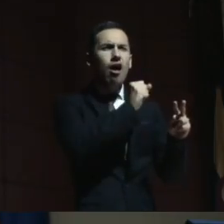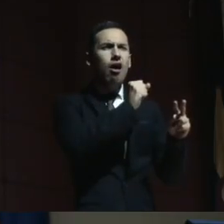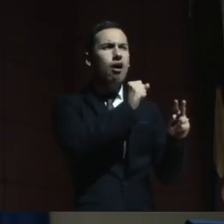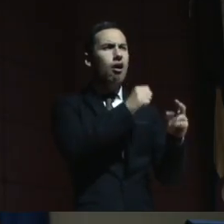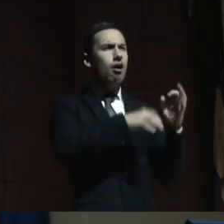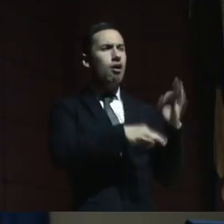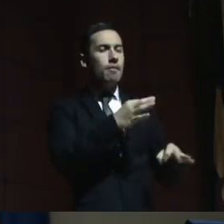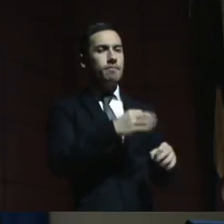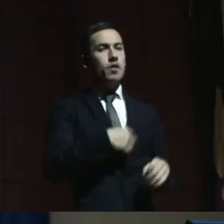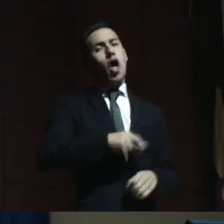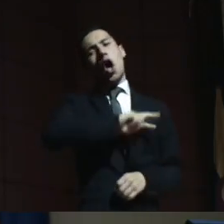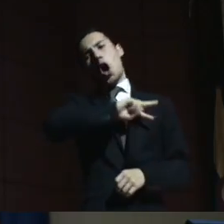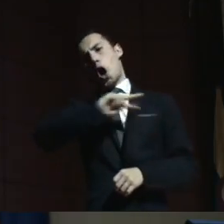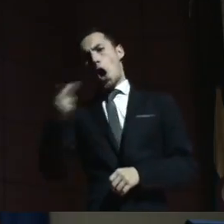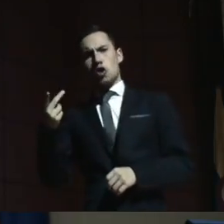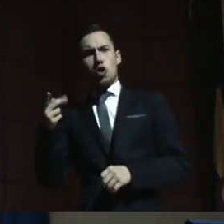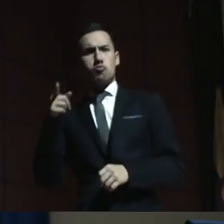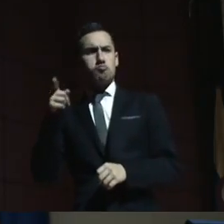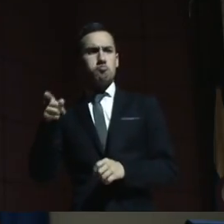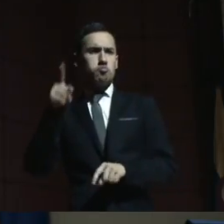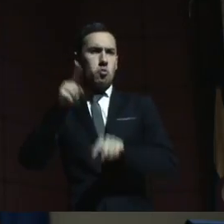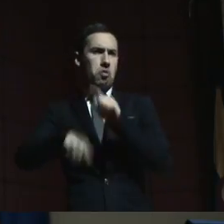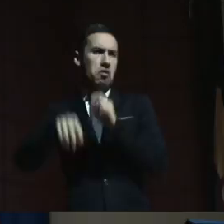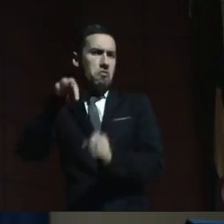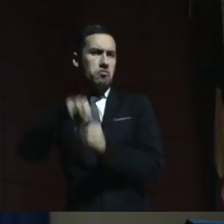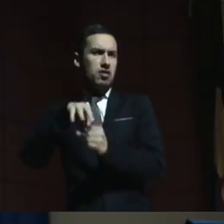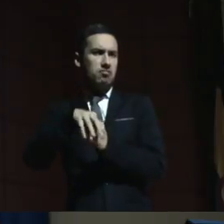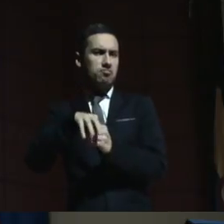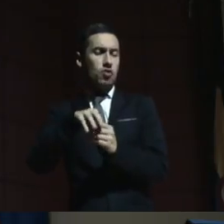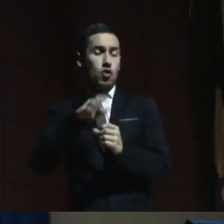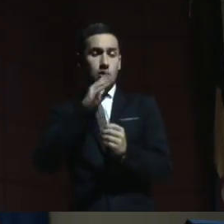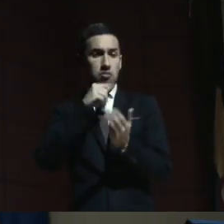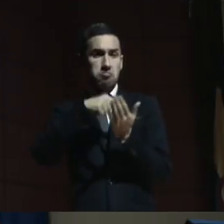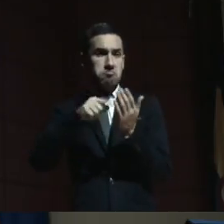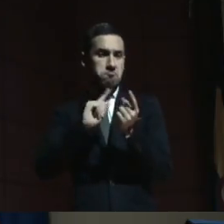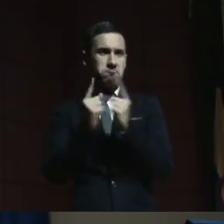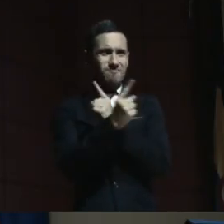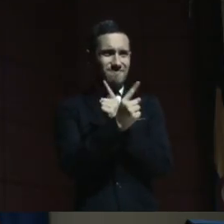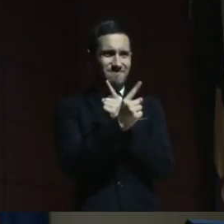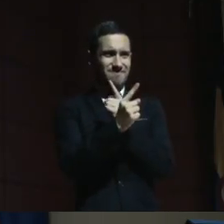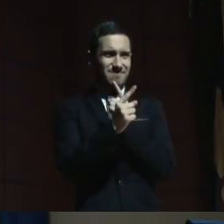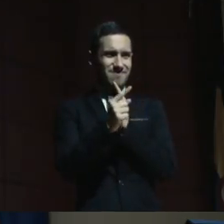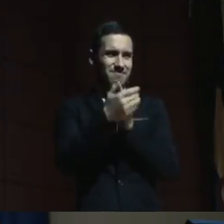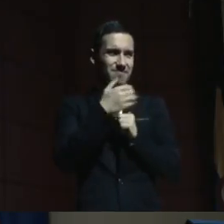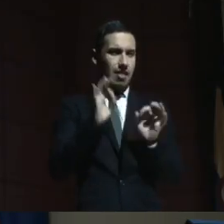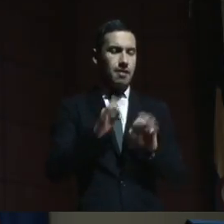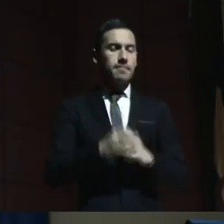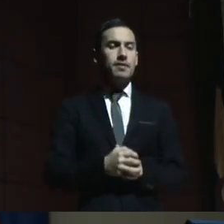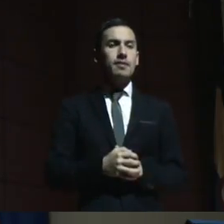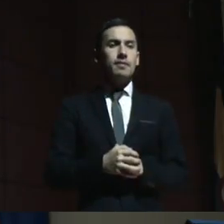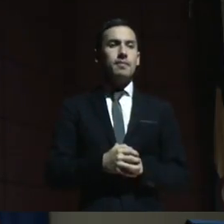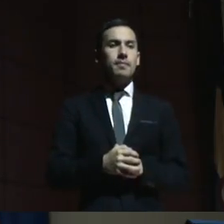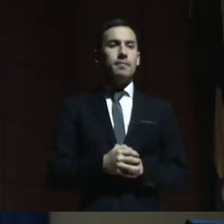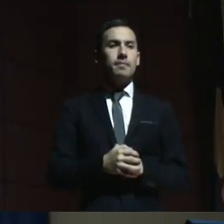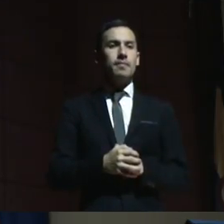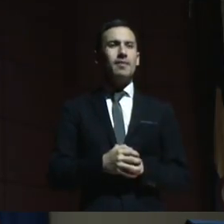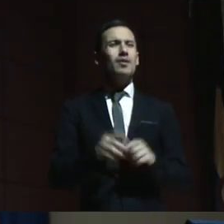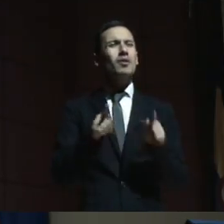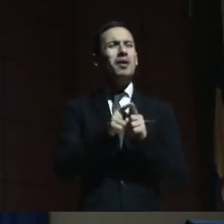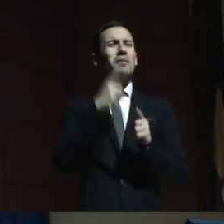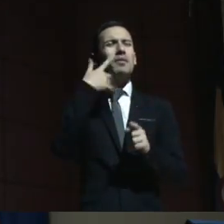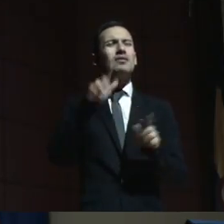están interdictas y seguramente no figuran o no están en… O sea, consideran que es como un juego.